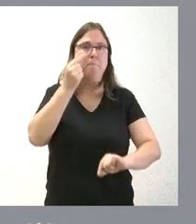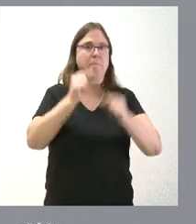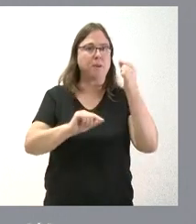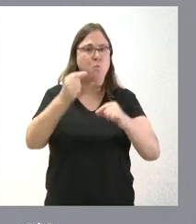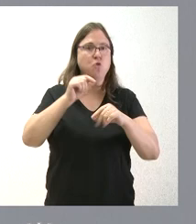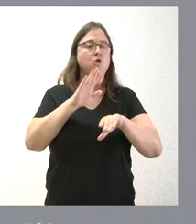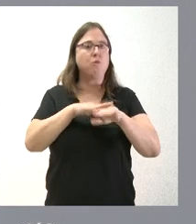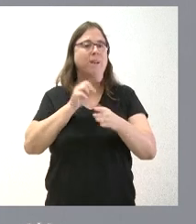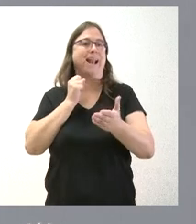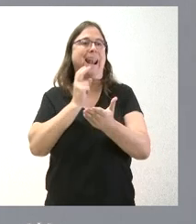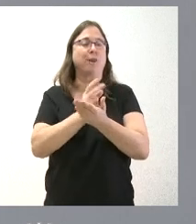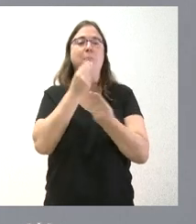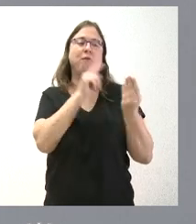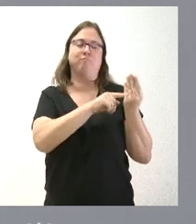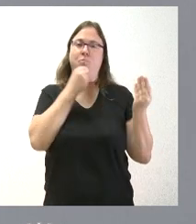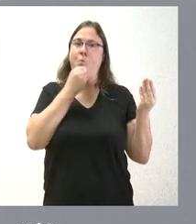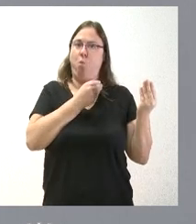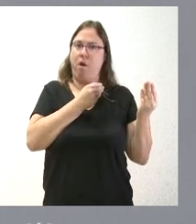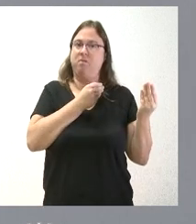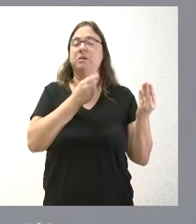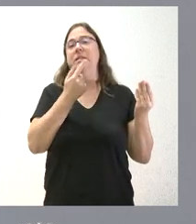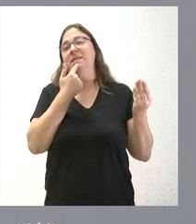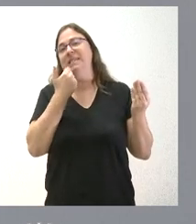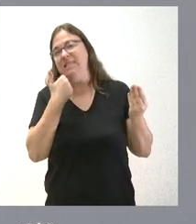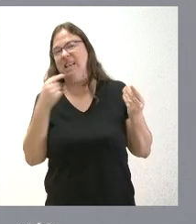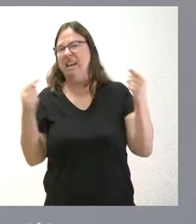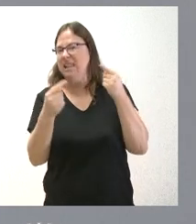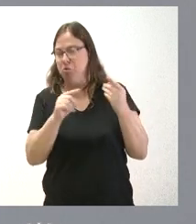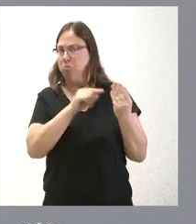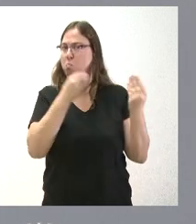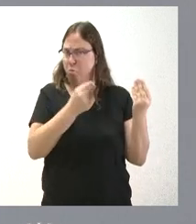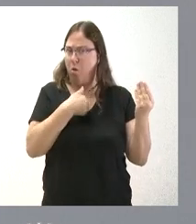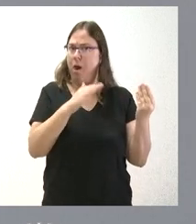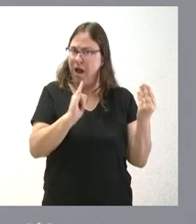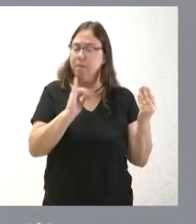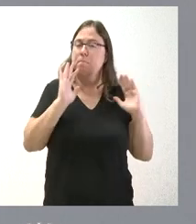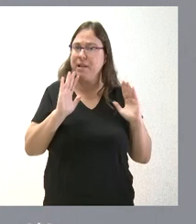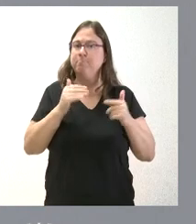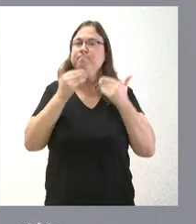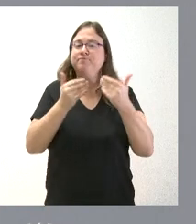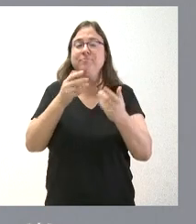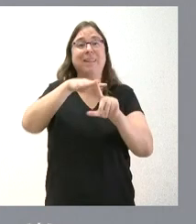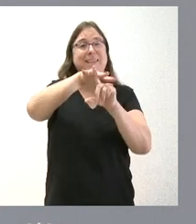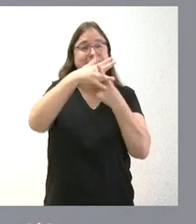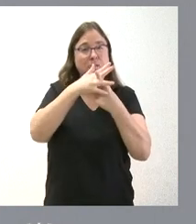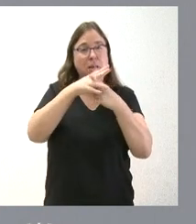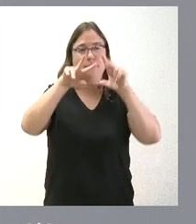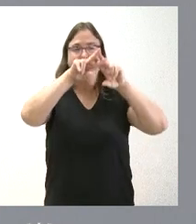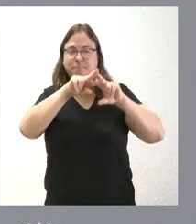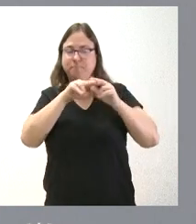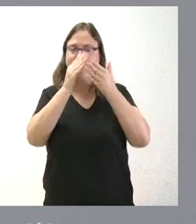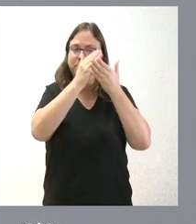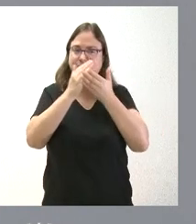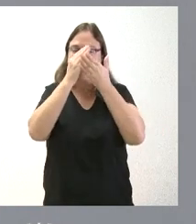hora de abordar este reto es mejor partir de un presupuesto bueno que de un presupuesto negativo y que, valorando todas estas circunstancias, nos parece